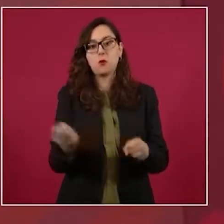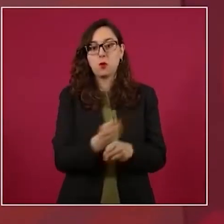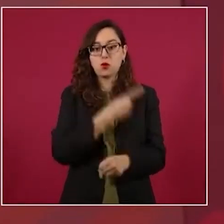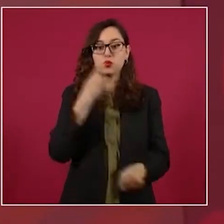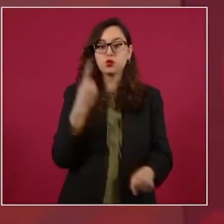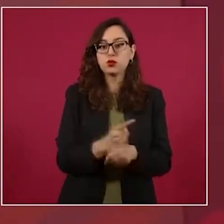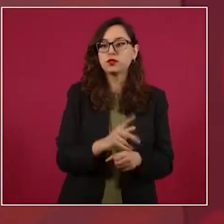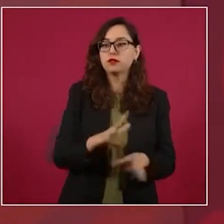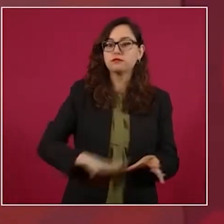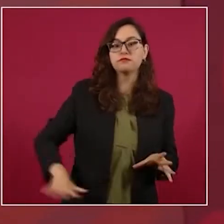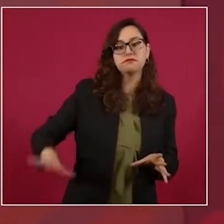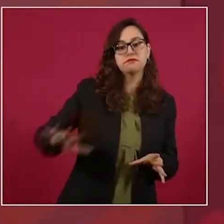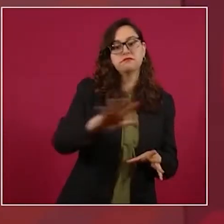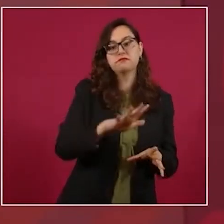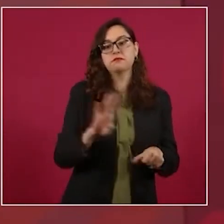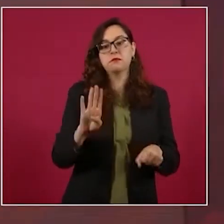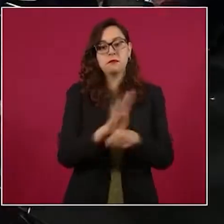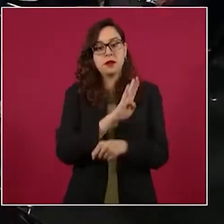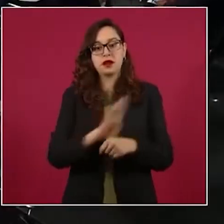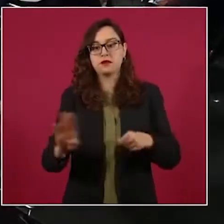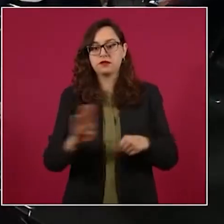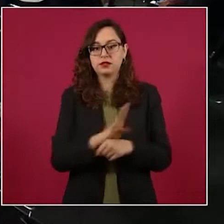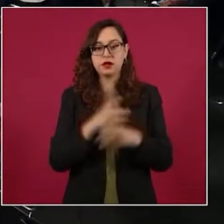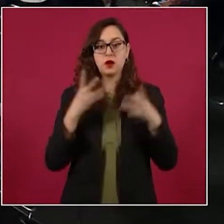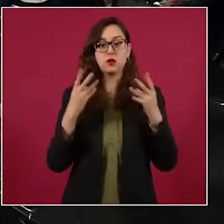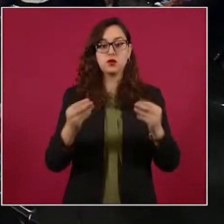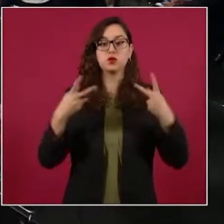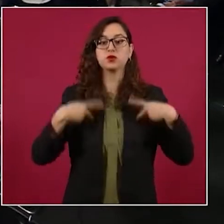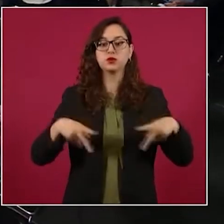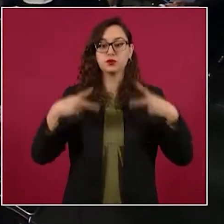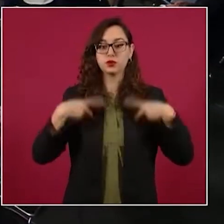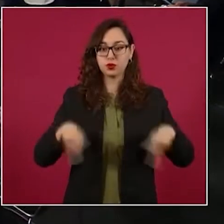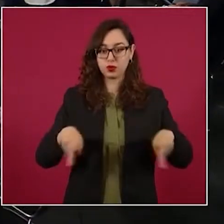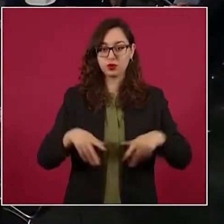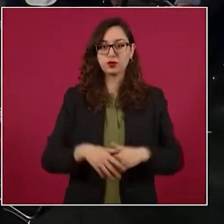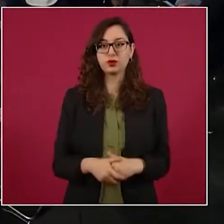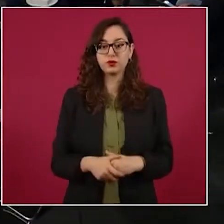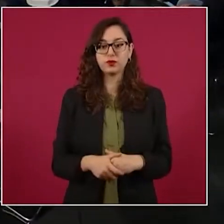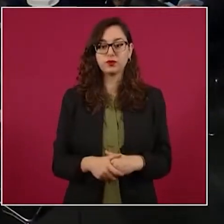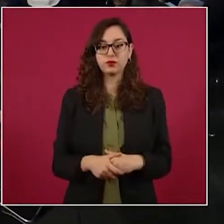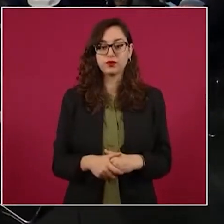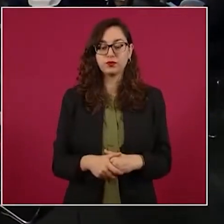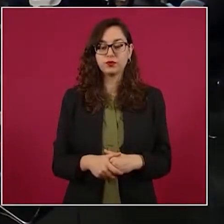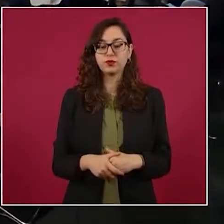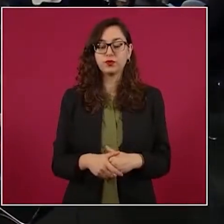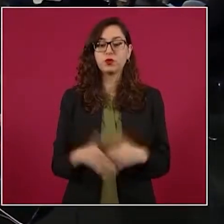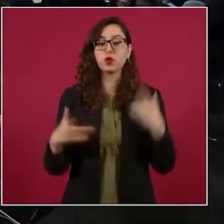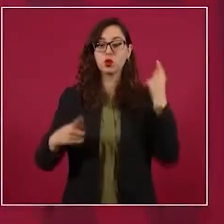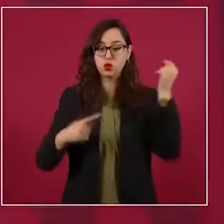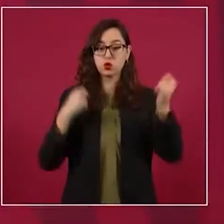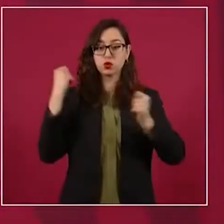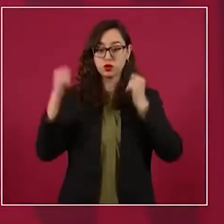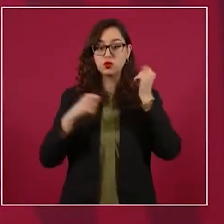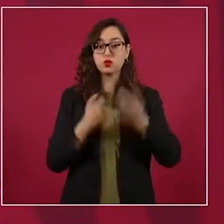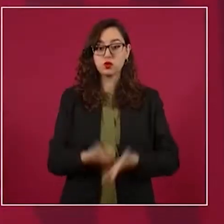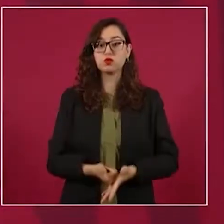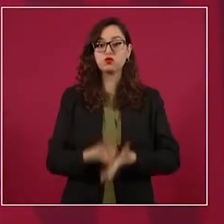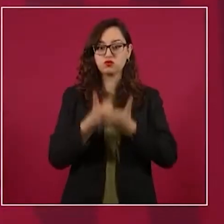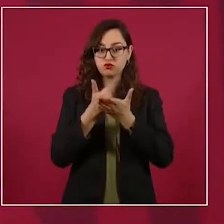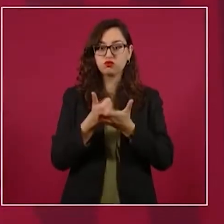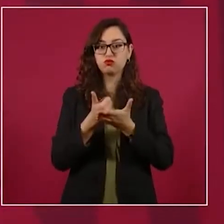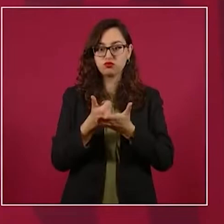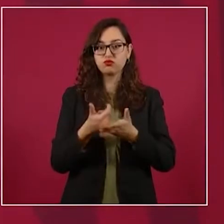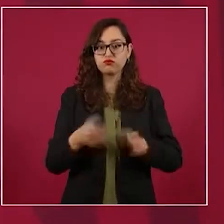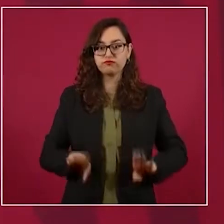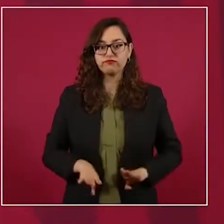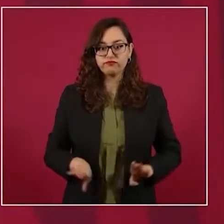beneficia a muchos. El turismo tiene esa cualidad